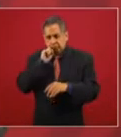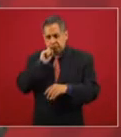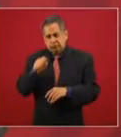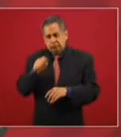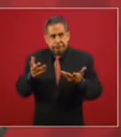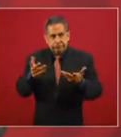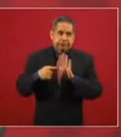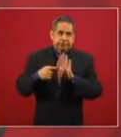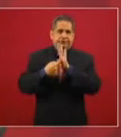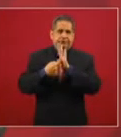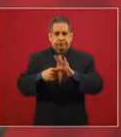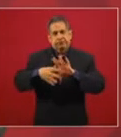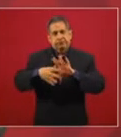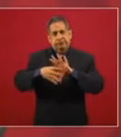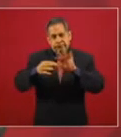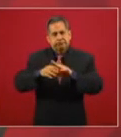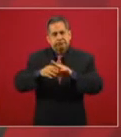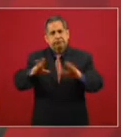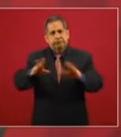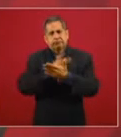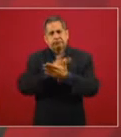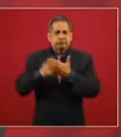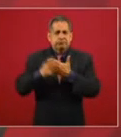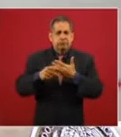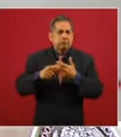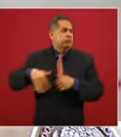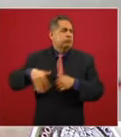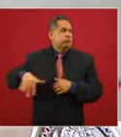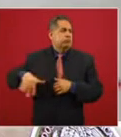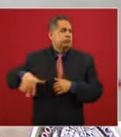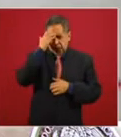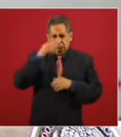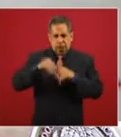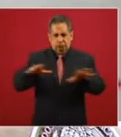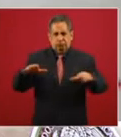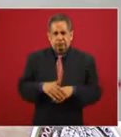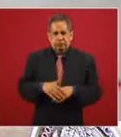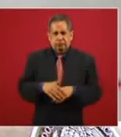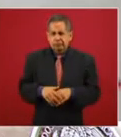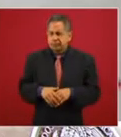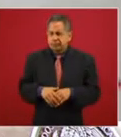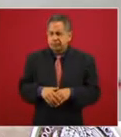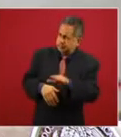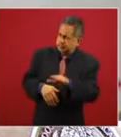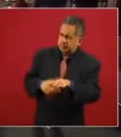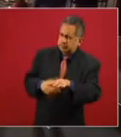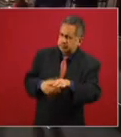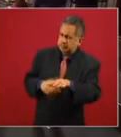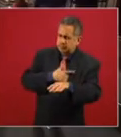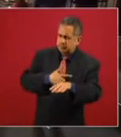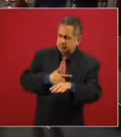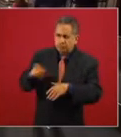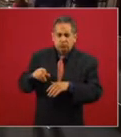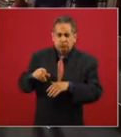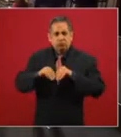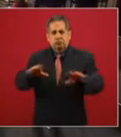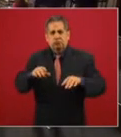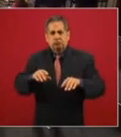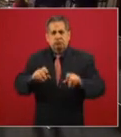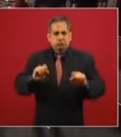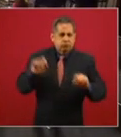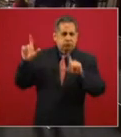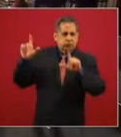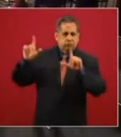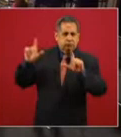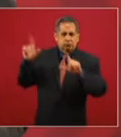en presentar ese proyecto que se conozca me gustaría que se presentaran las imágenes